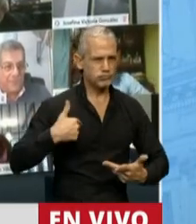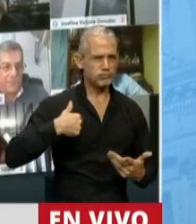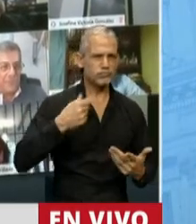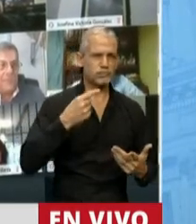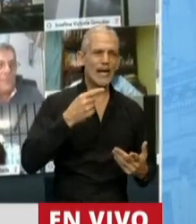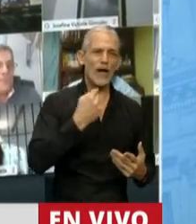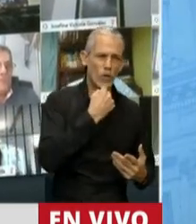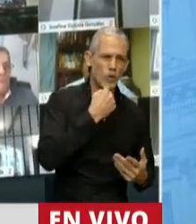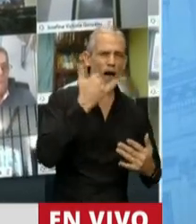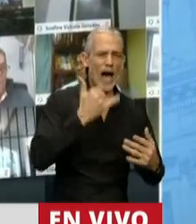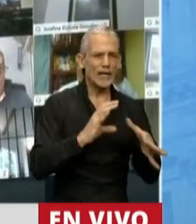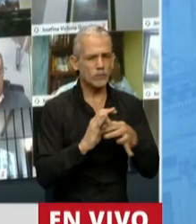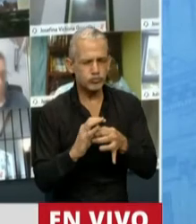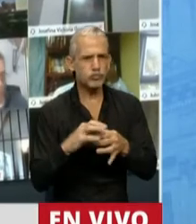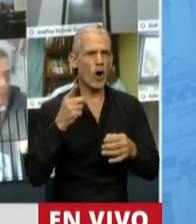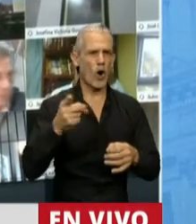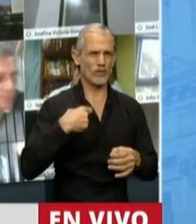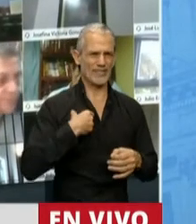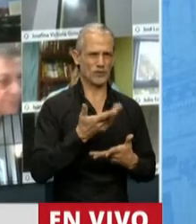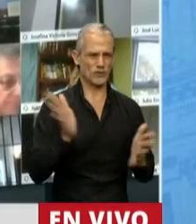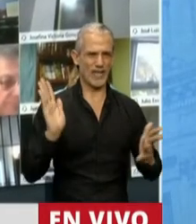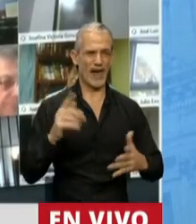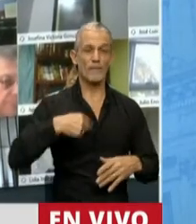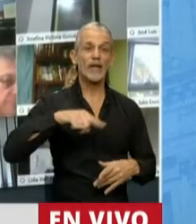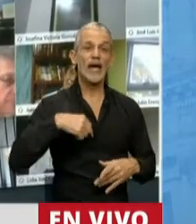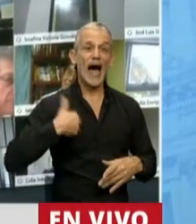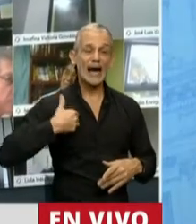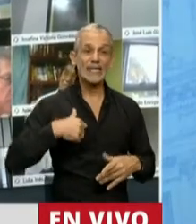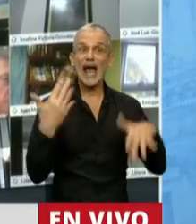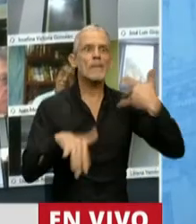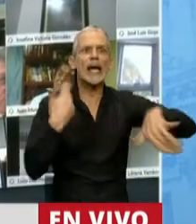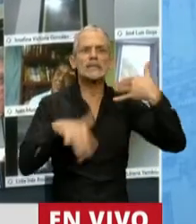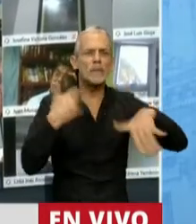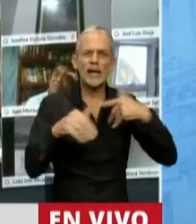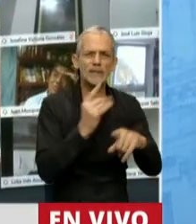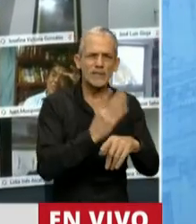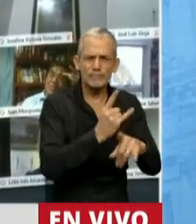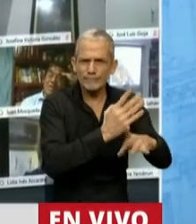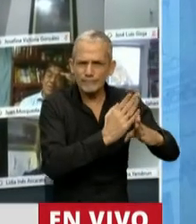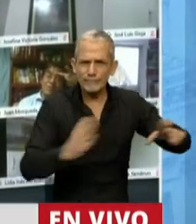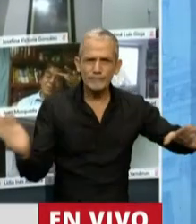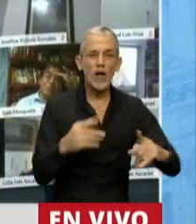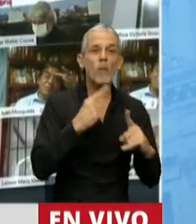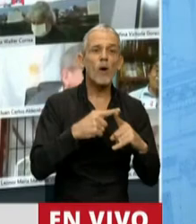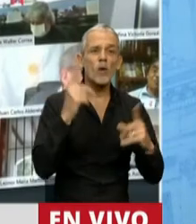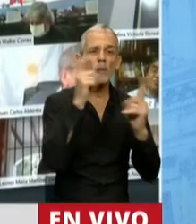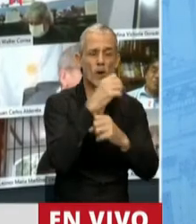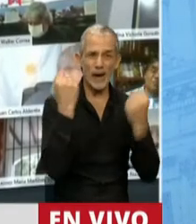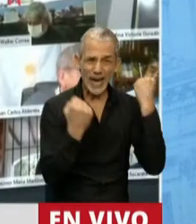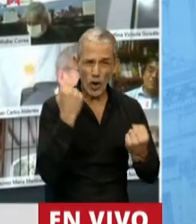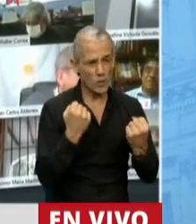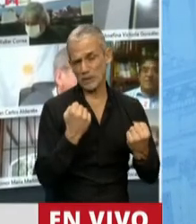antisociales. No vivimos los argentinos en emergencia permanente exclusivamente por factores externos,